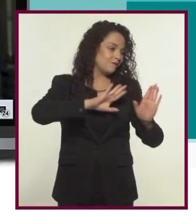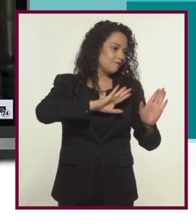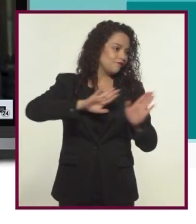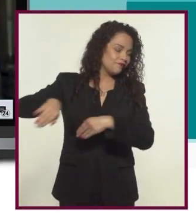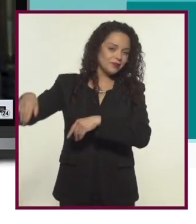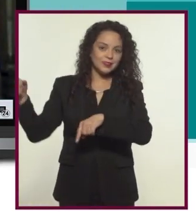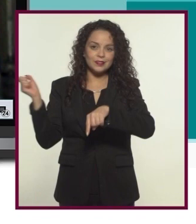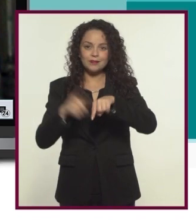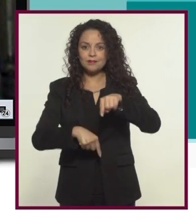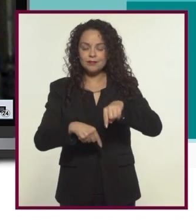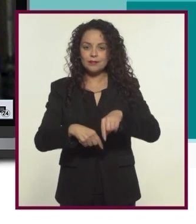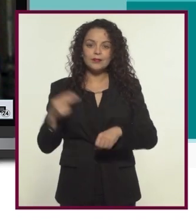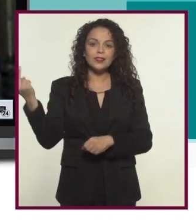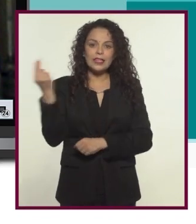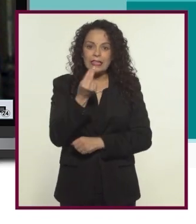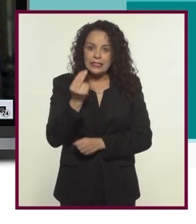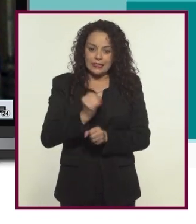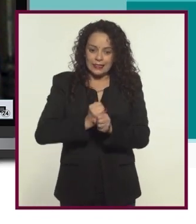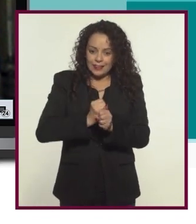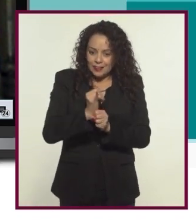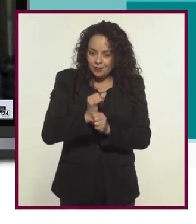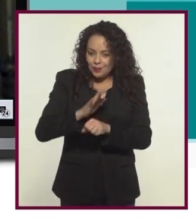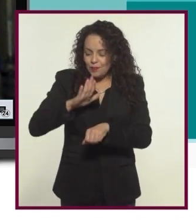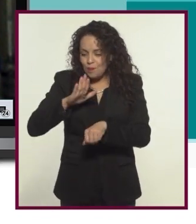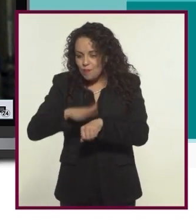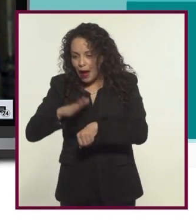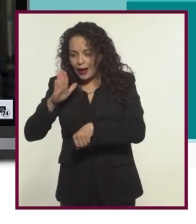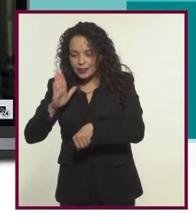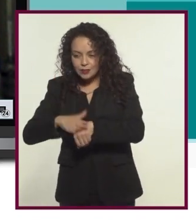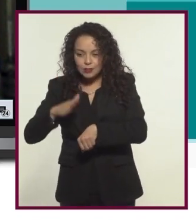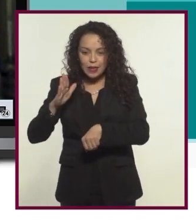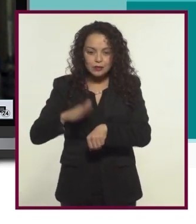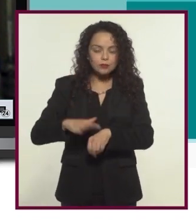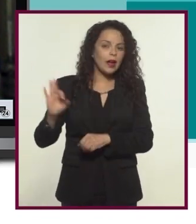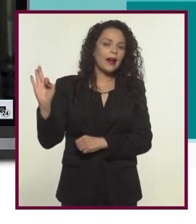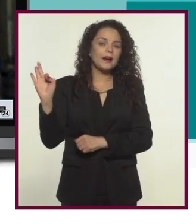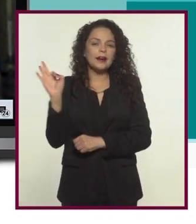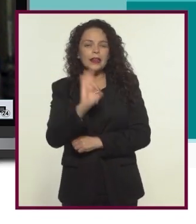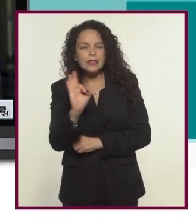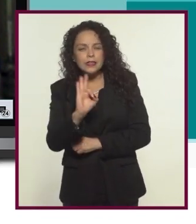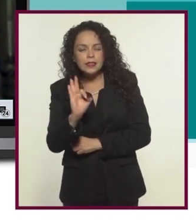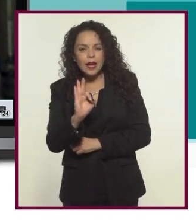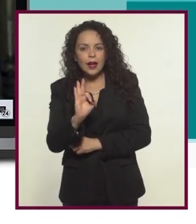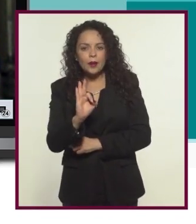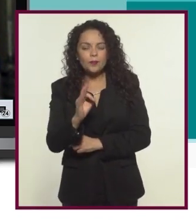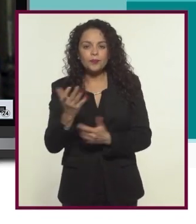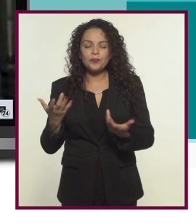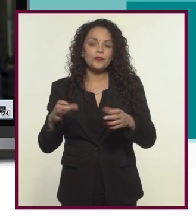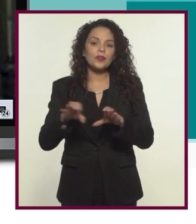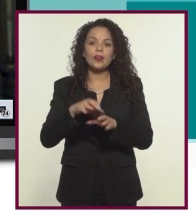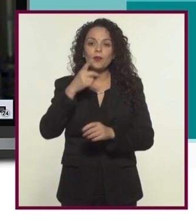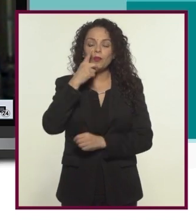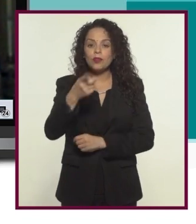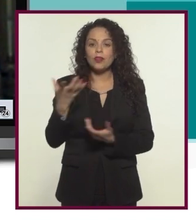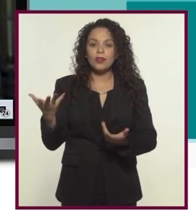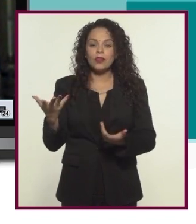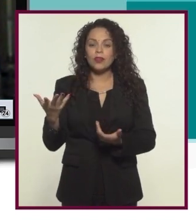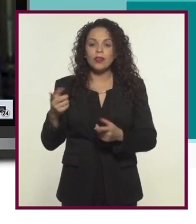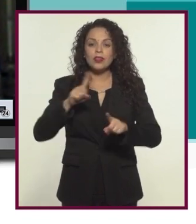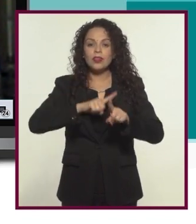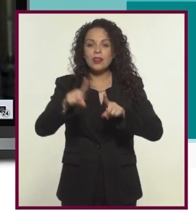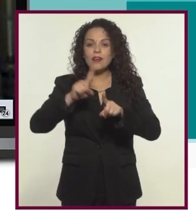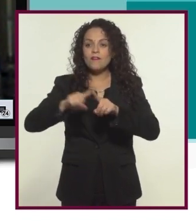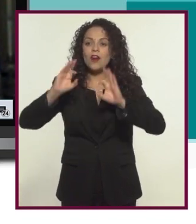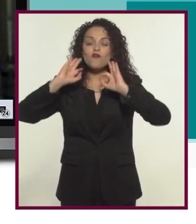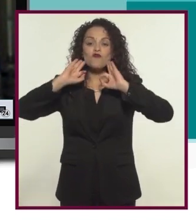prejuicios atrás y exploran quizá a través sí como